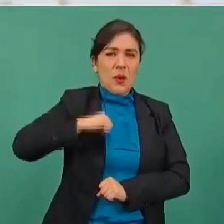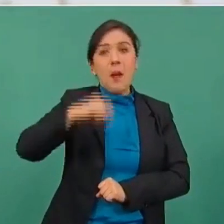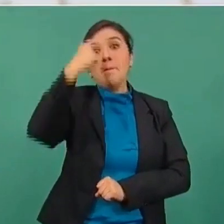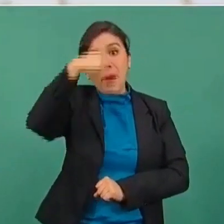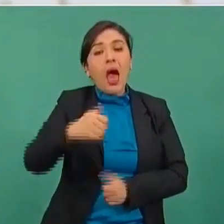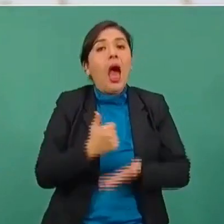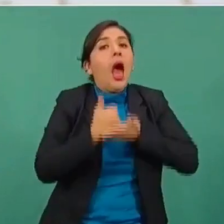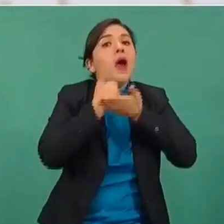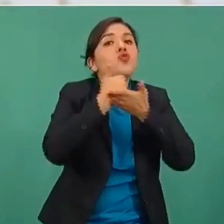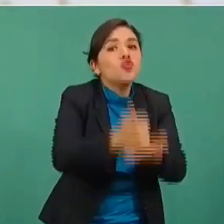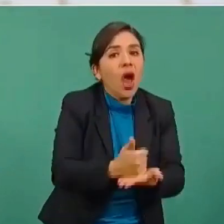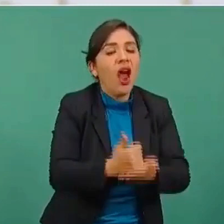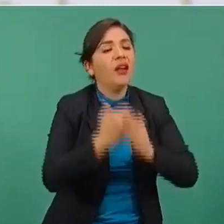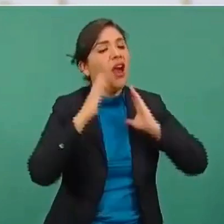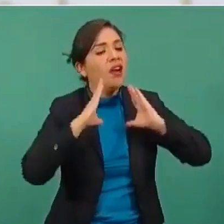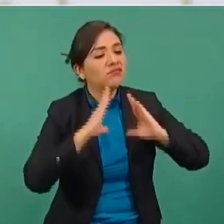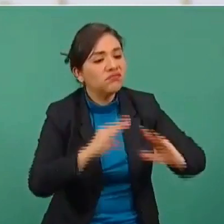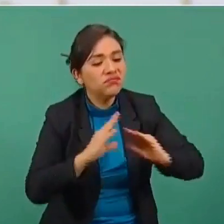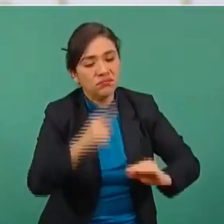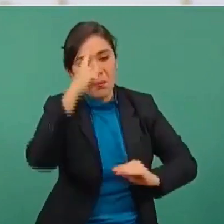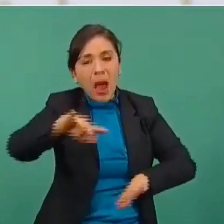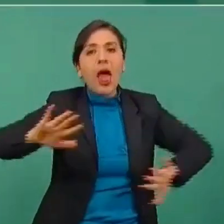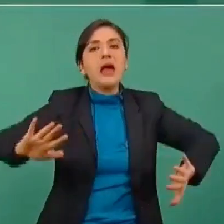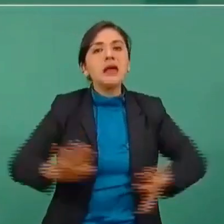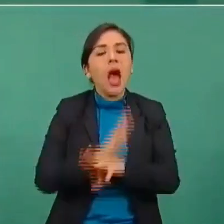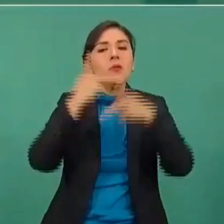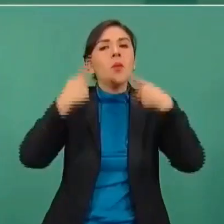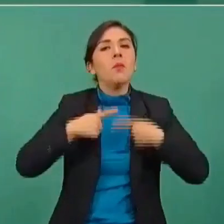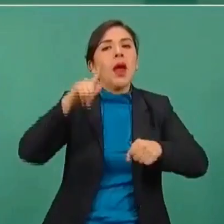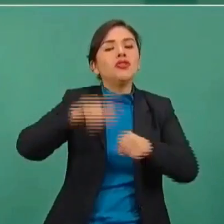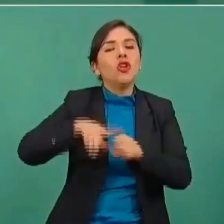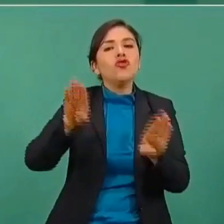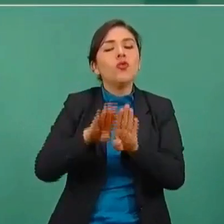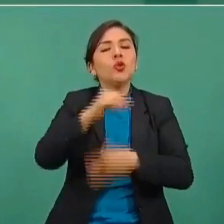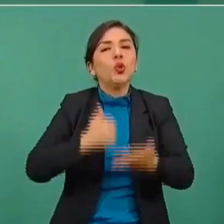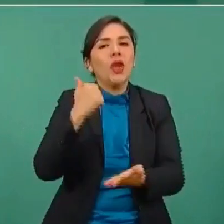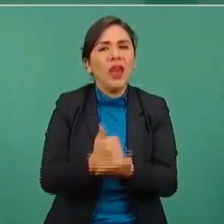Por eso, este año de conmemoraciones,